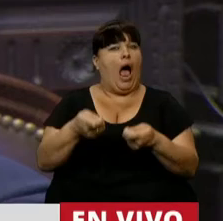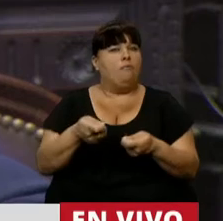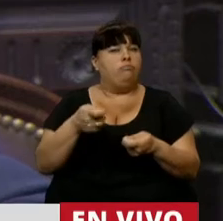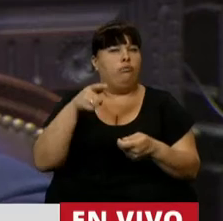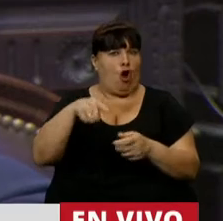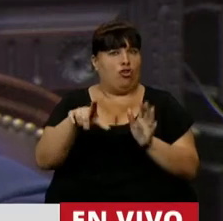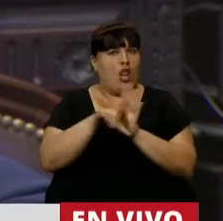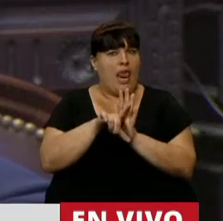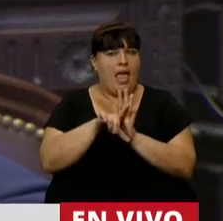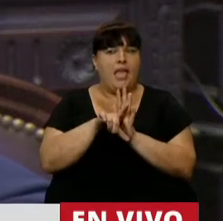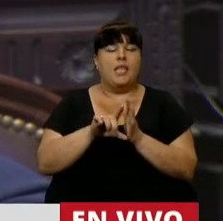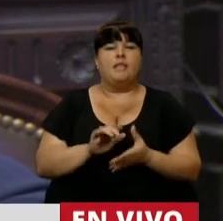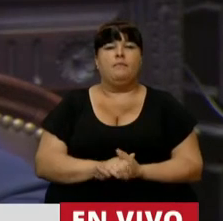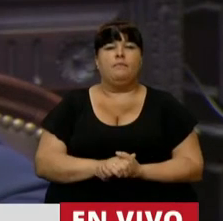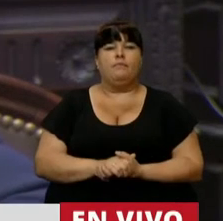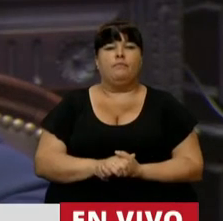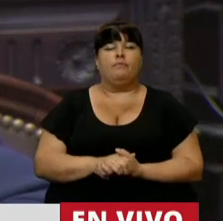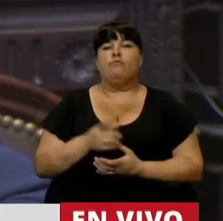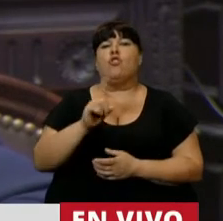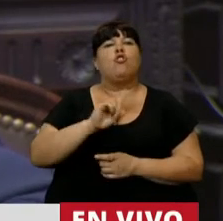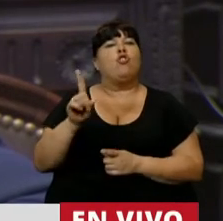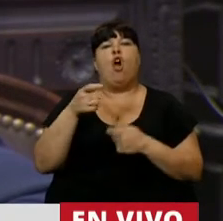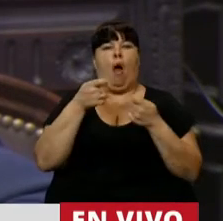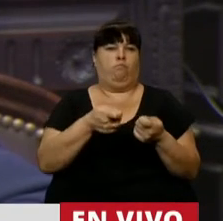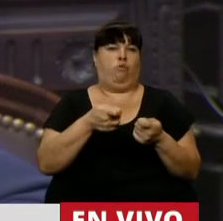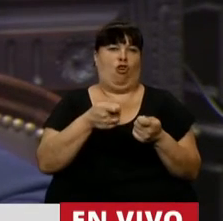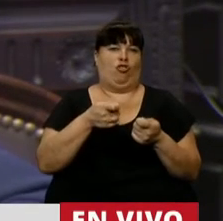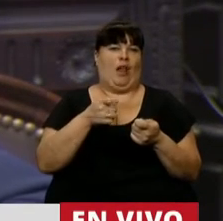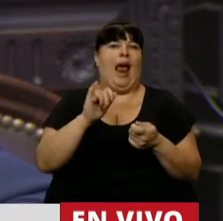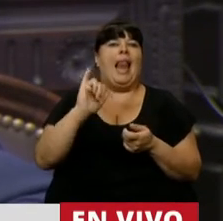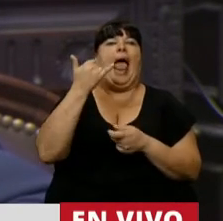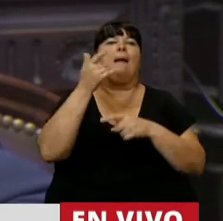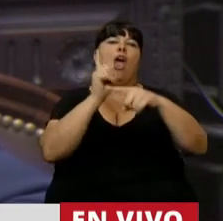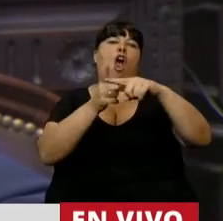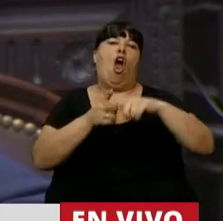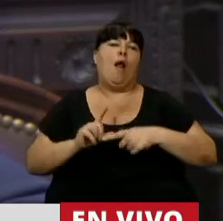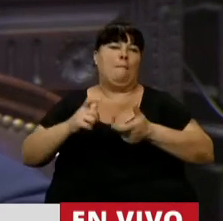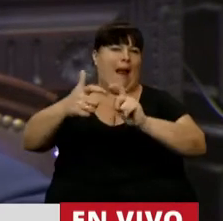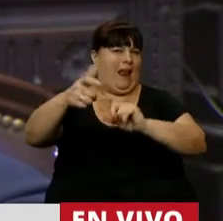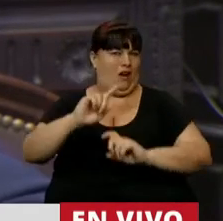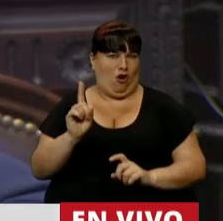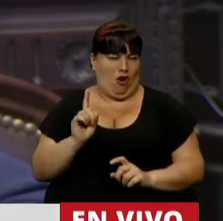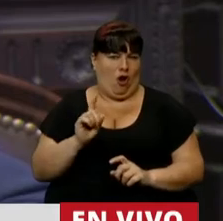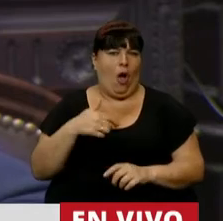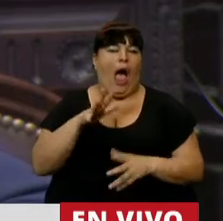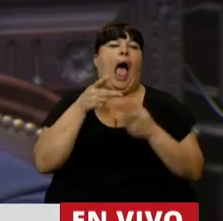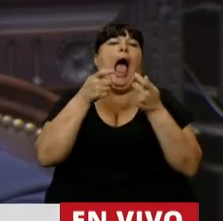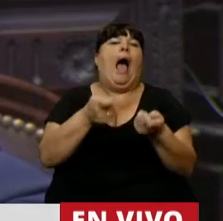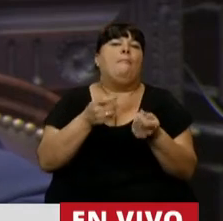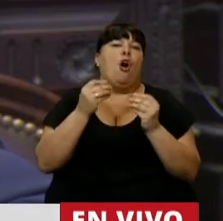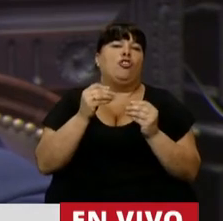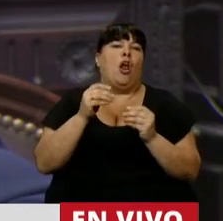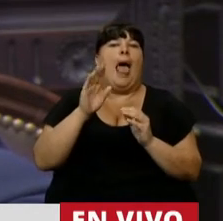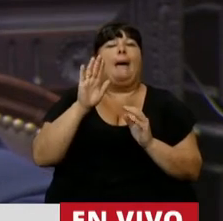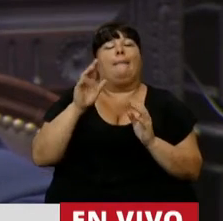esta ley no vamos a apoyar la mejor fórmula de movilidad, vamos a apoyar en todo